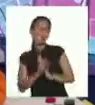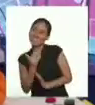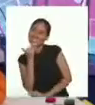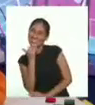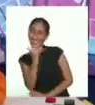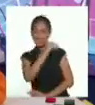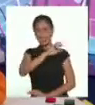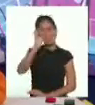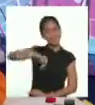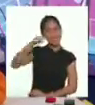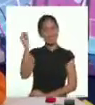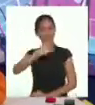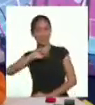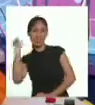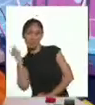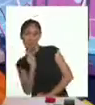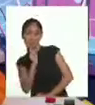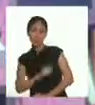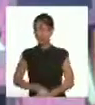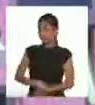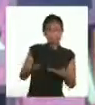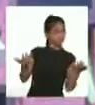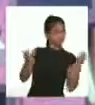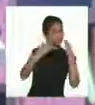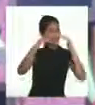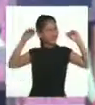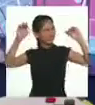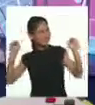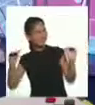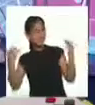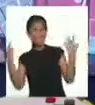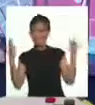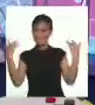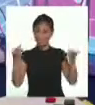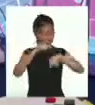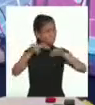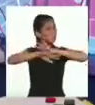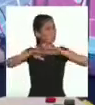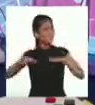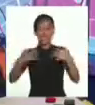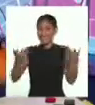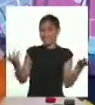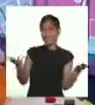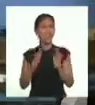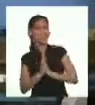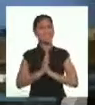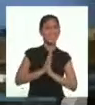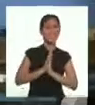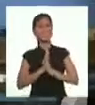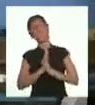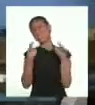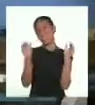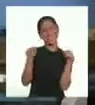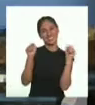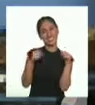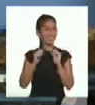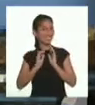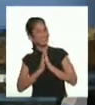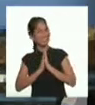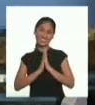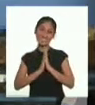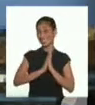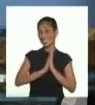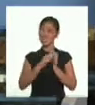¡Ay! Gracias, Macabot. Niñas y niños, ya se nos acabó el tiempo. ¡Ay, sí!